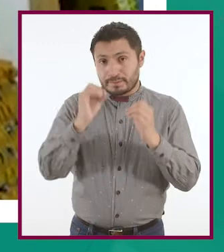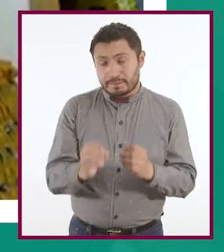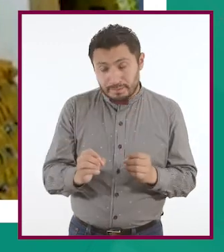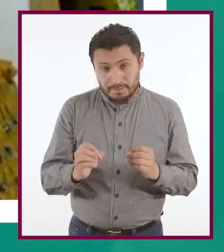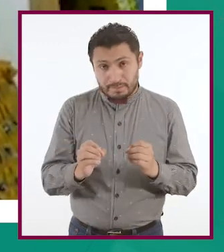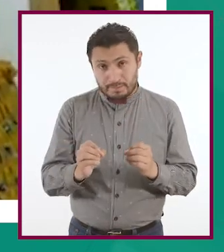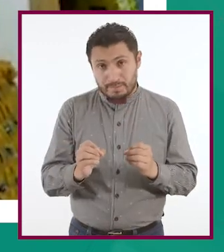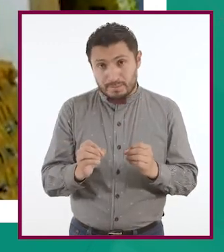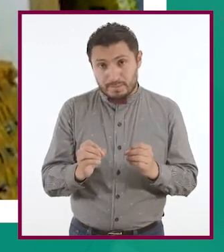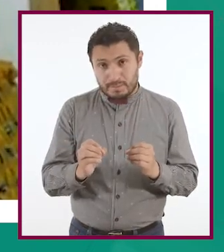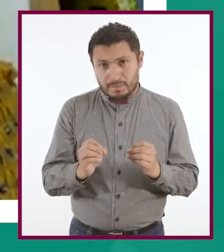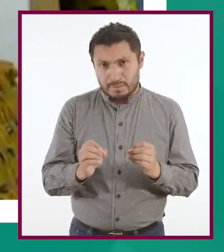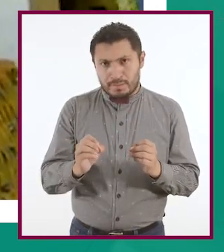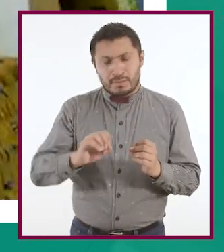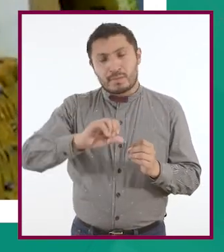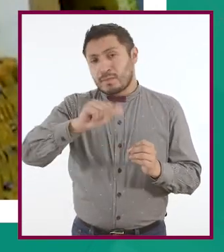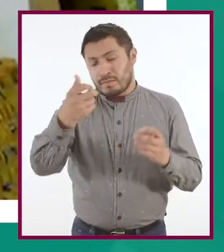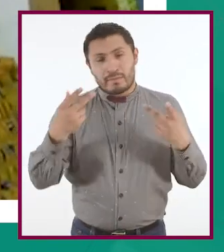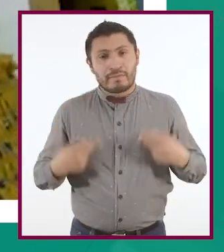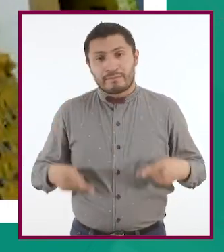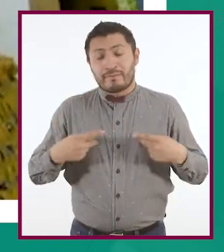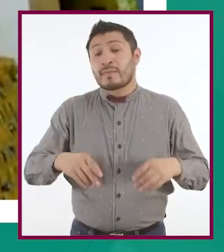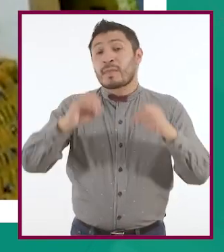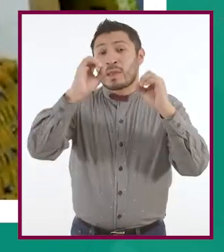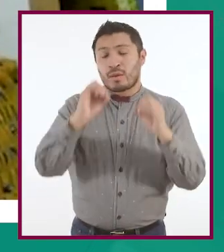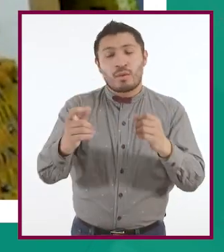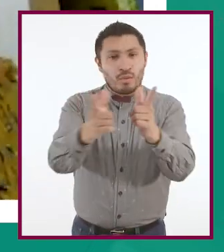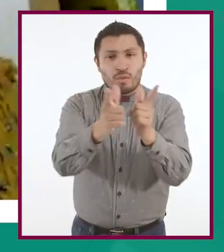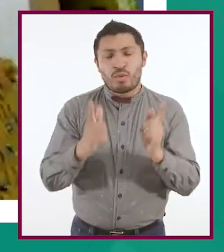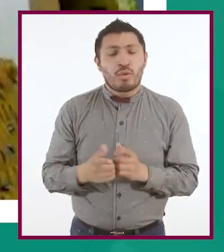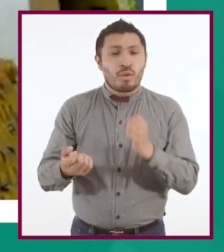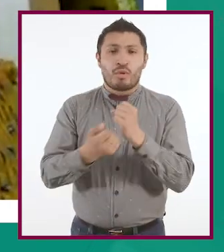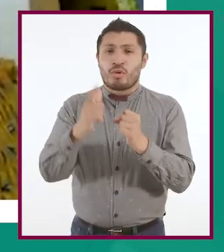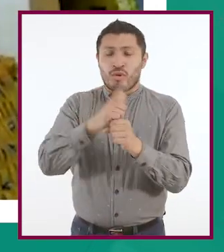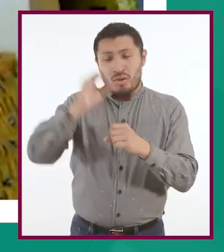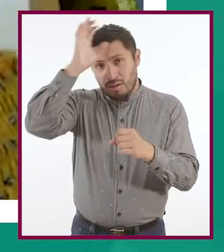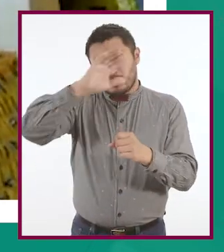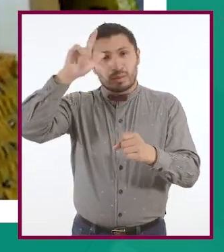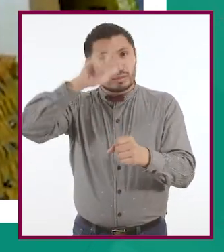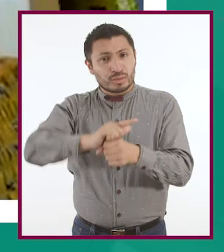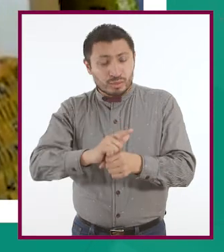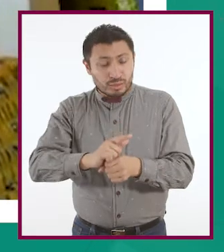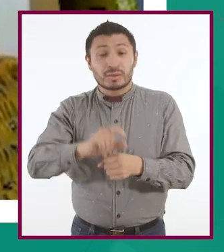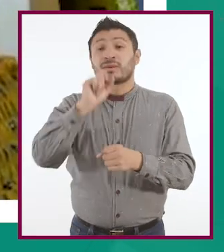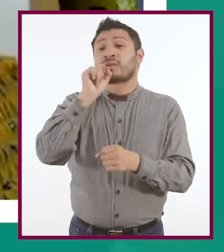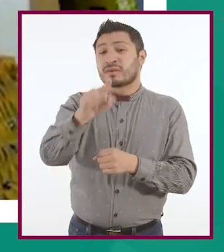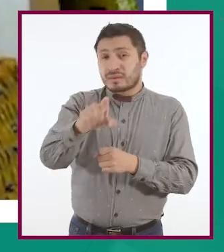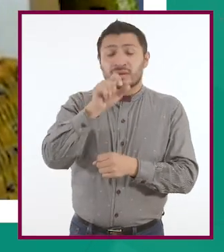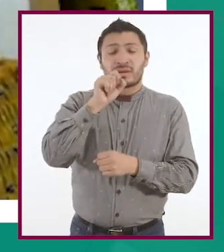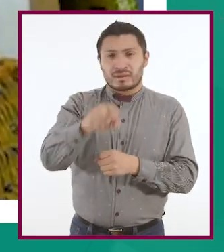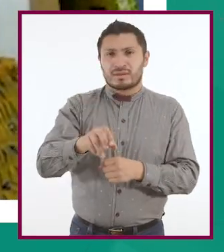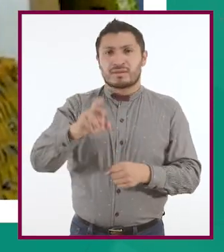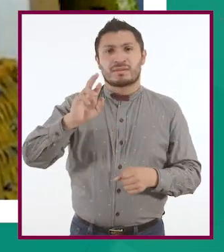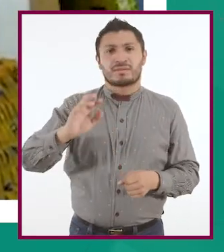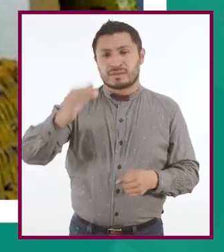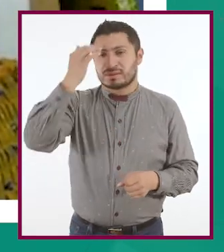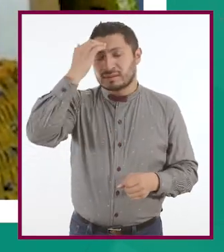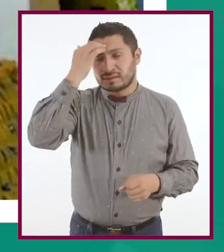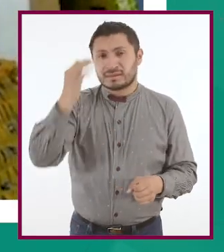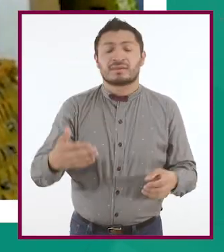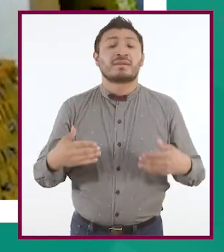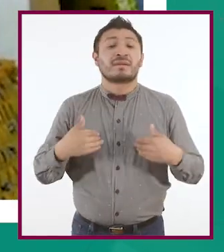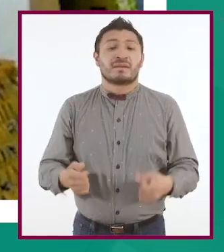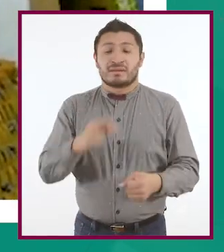a alguna otra persona o algún grupo social o cultural. También tenemos que ser conscientes de lo que